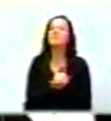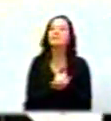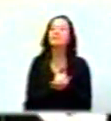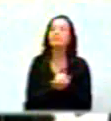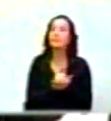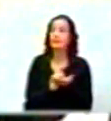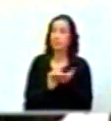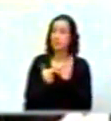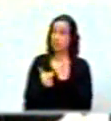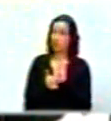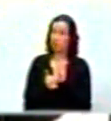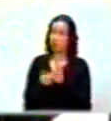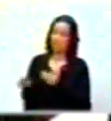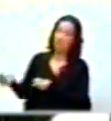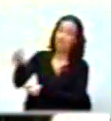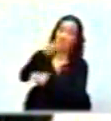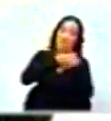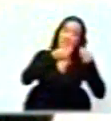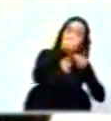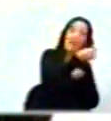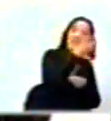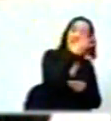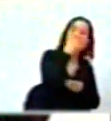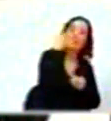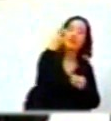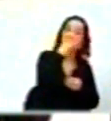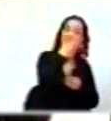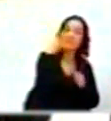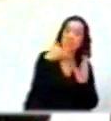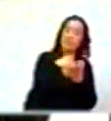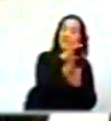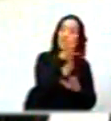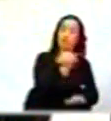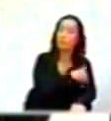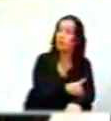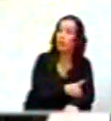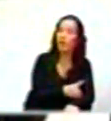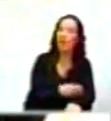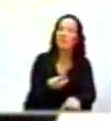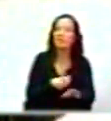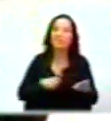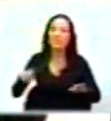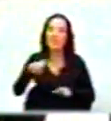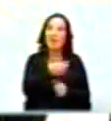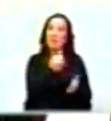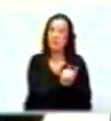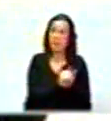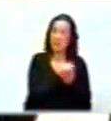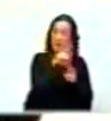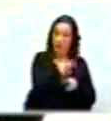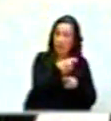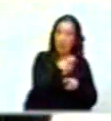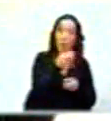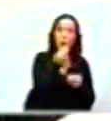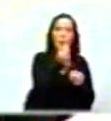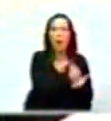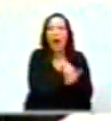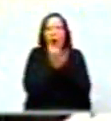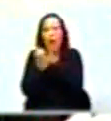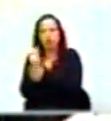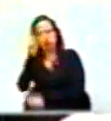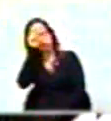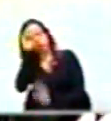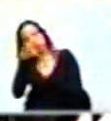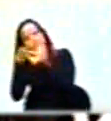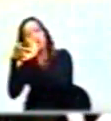en vez de devolverle los 33.500 millones, lo que les han devuelto a través de este programa, por aportarle y por ayudarle al presidente,